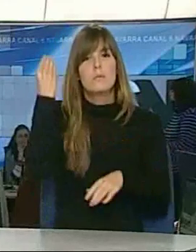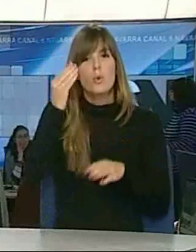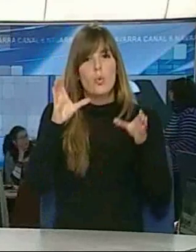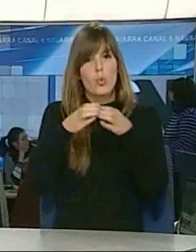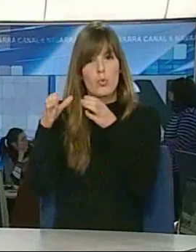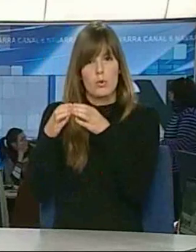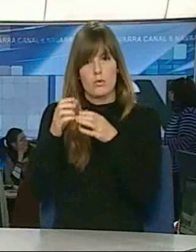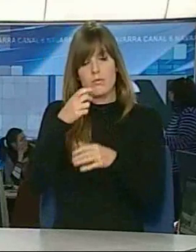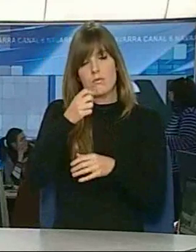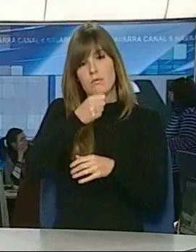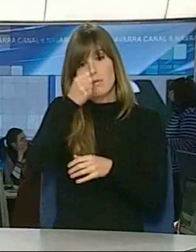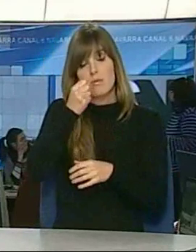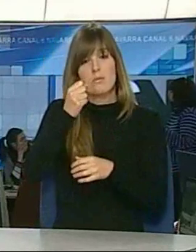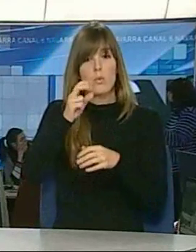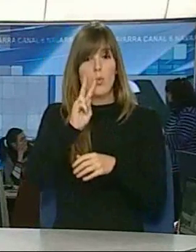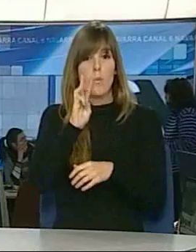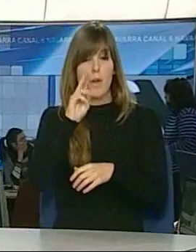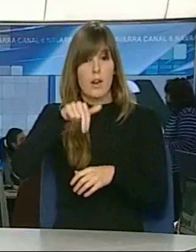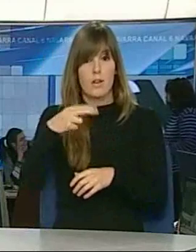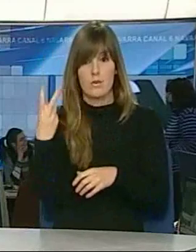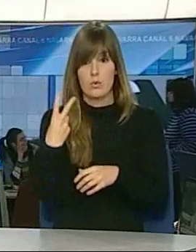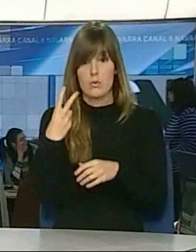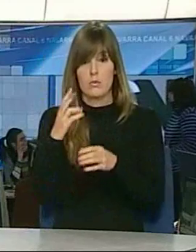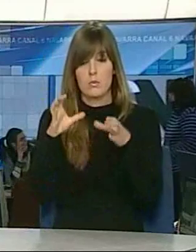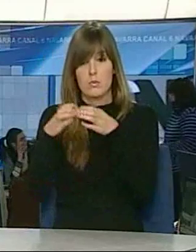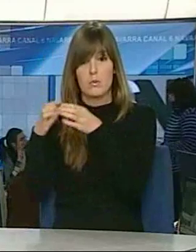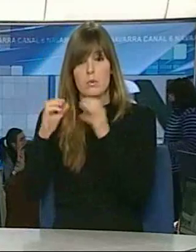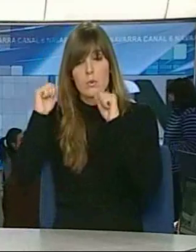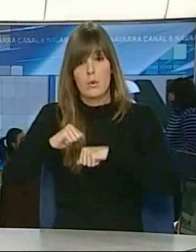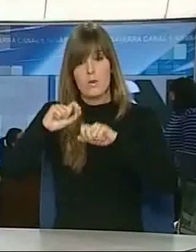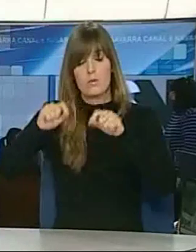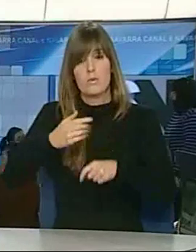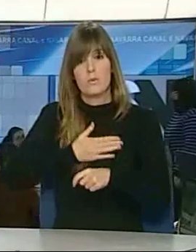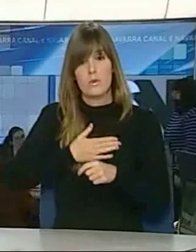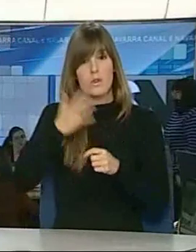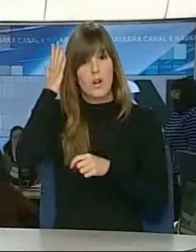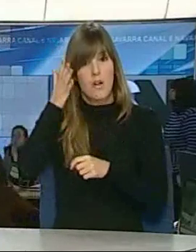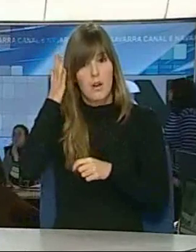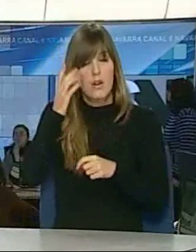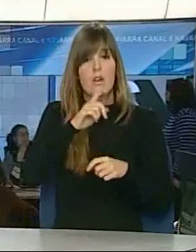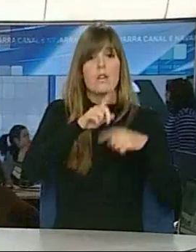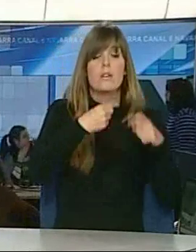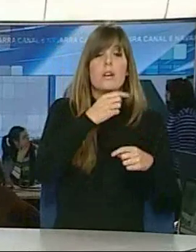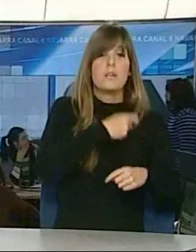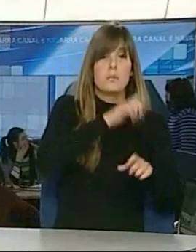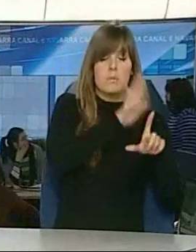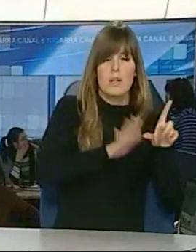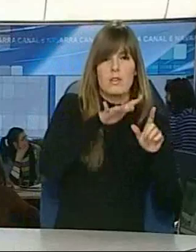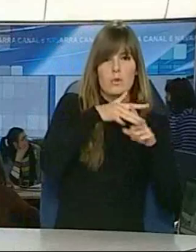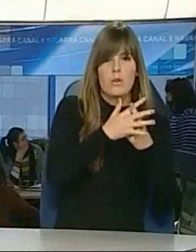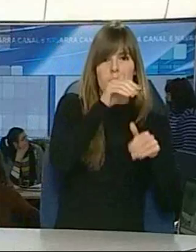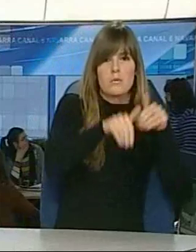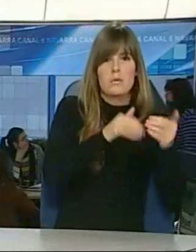nuestras acciones a nivel nacional. Luego, no tiene por qué influir y yo lo que sí que digo es, como